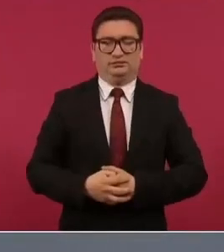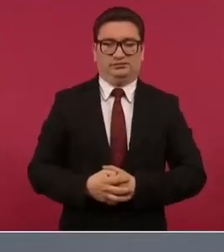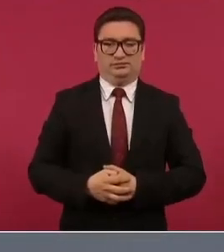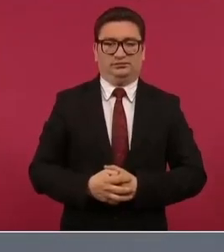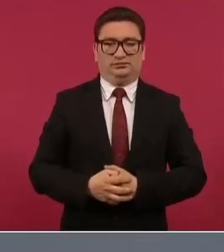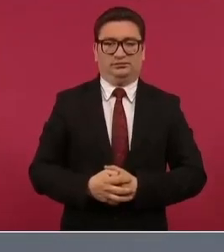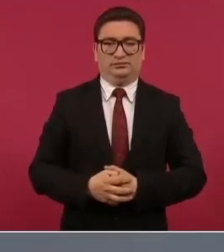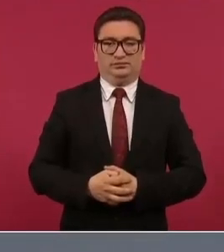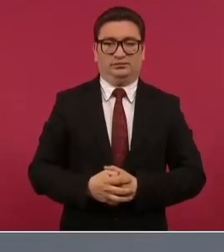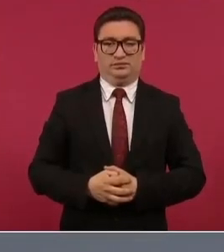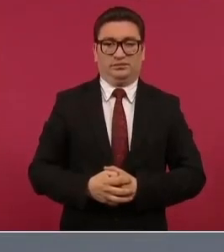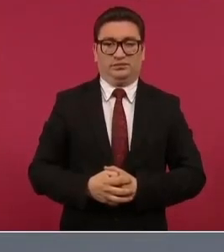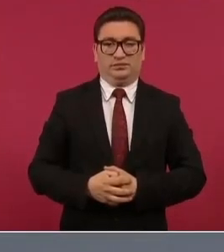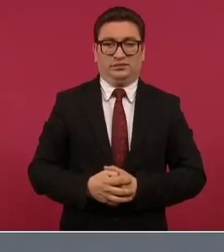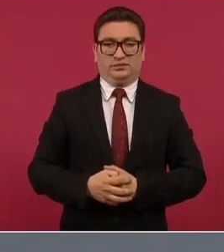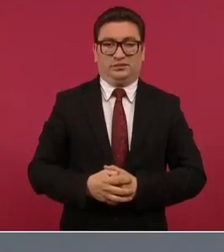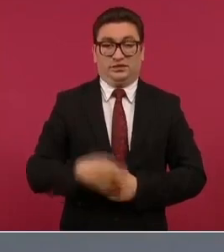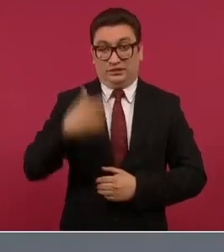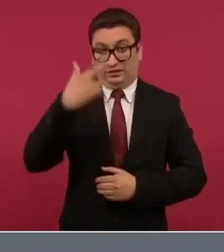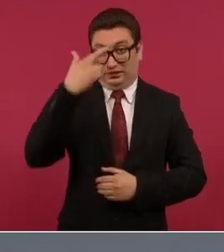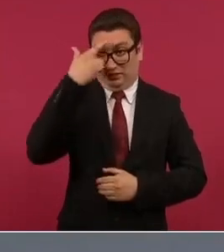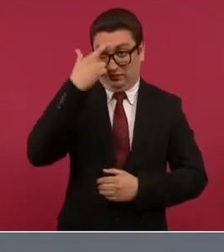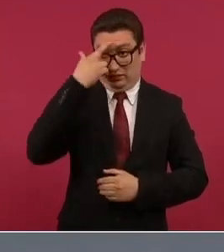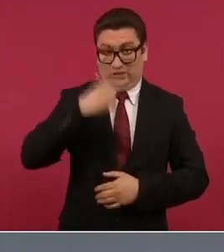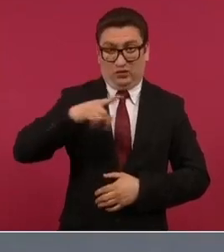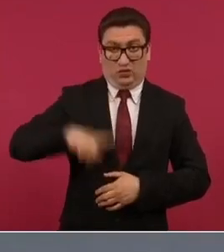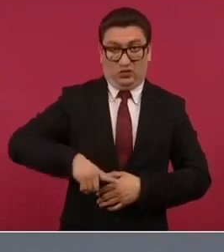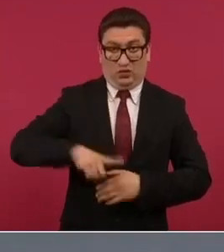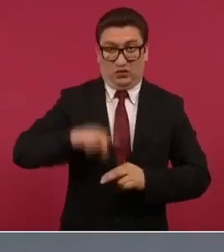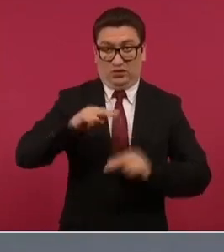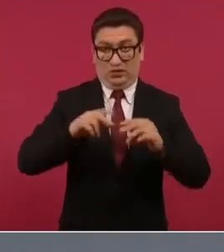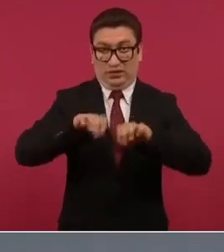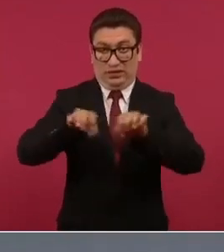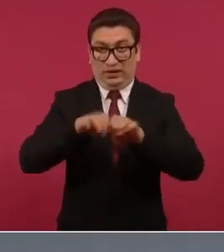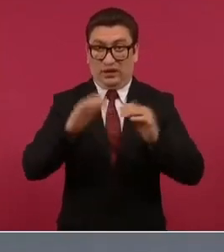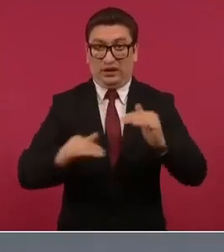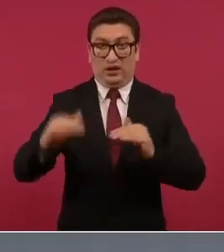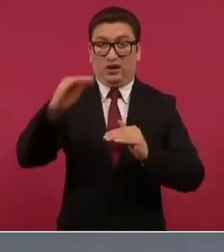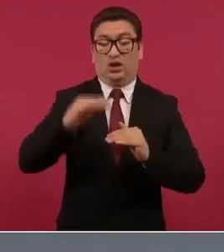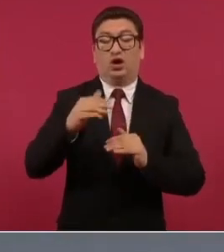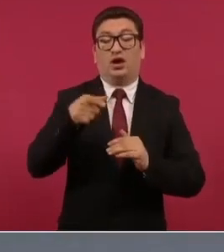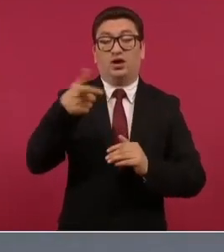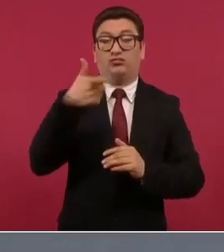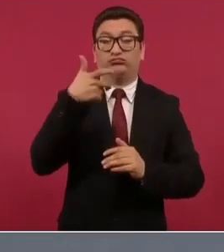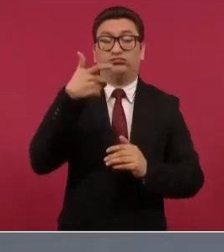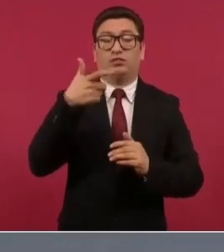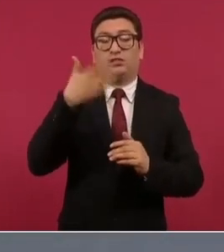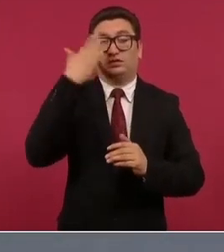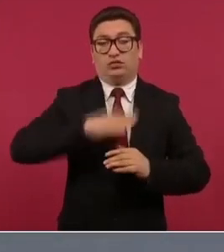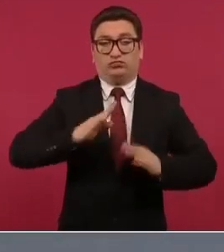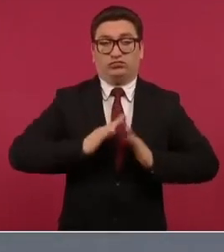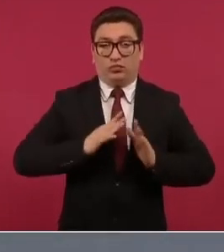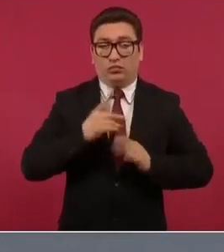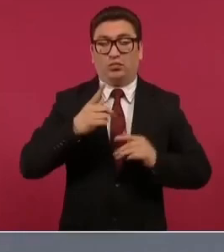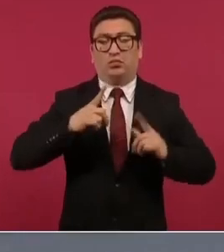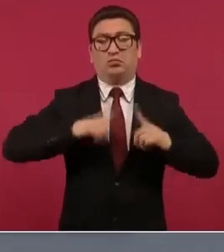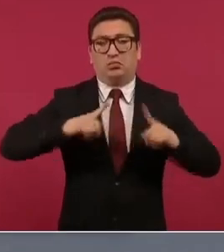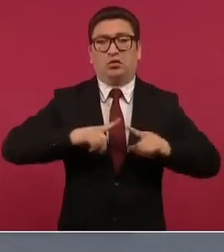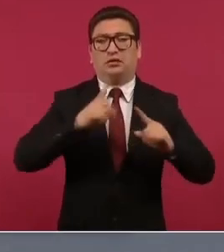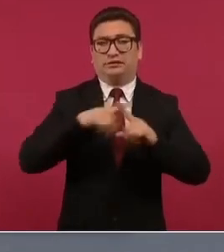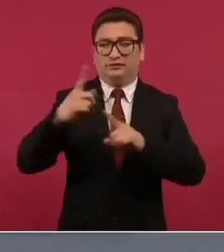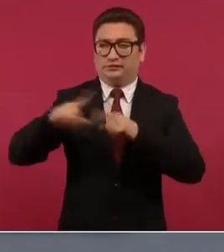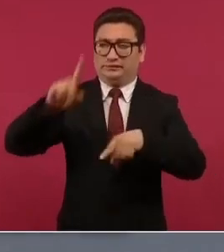el estado mayor presidencial y los ocho mil elementos de